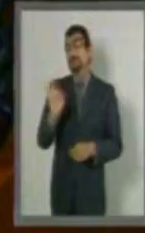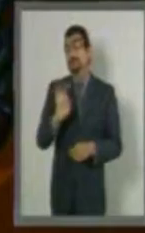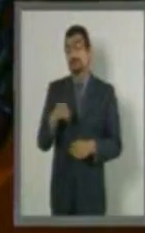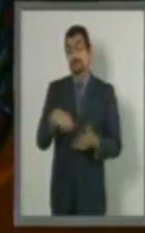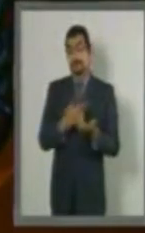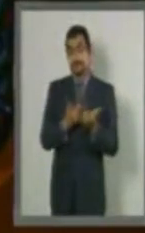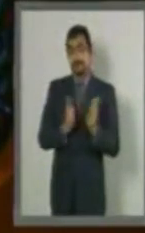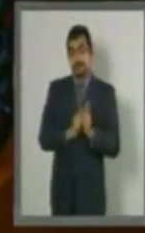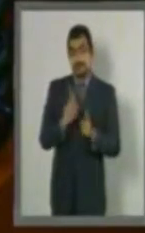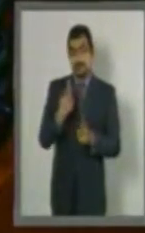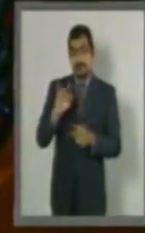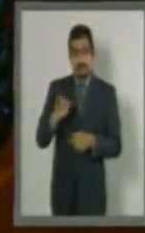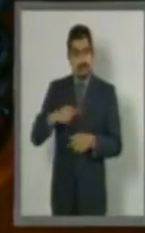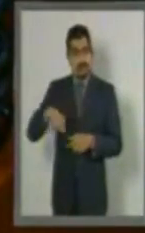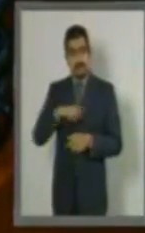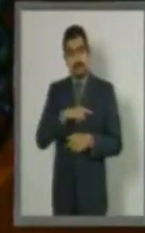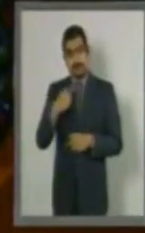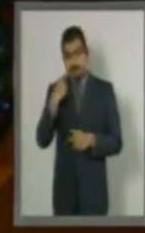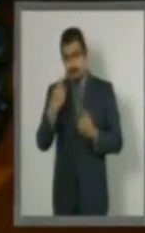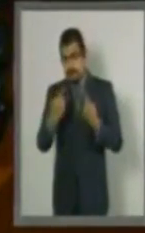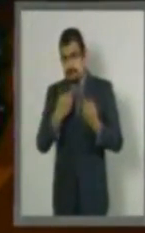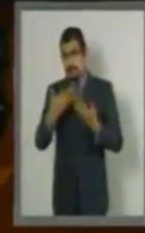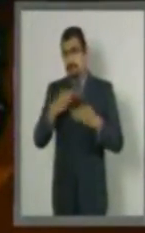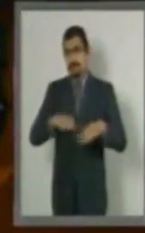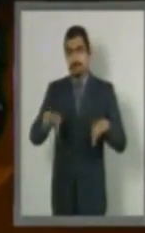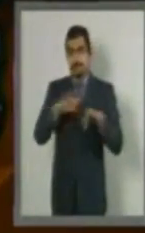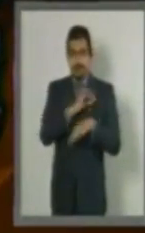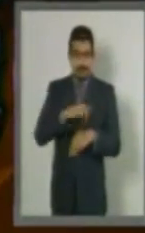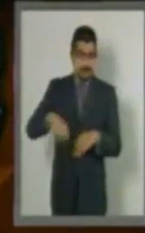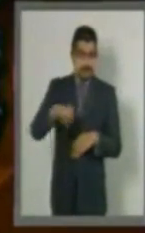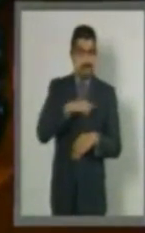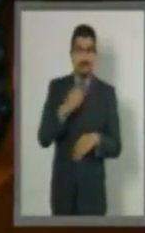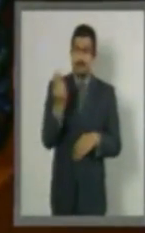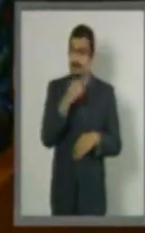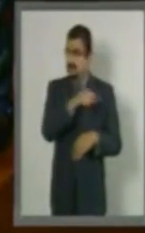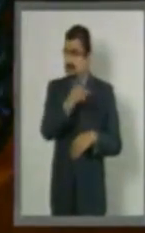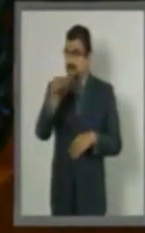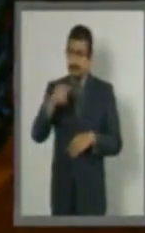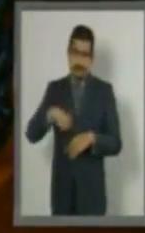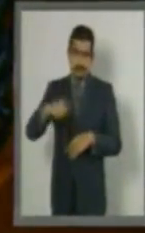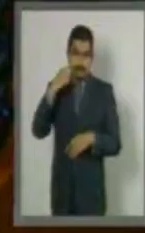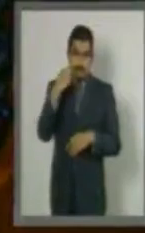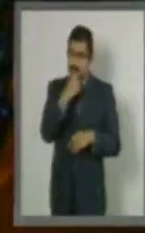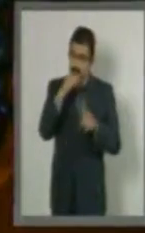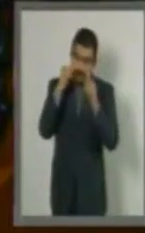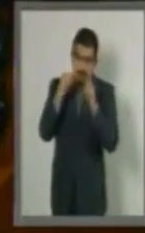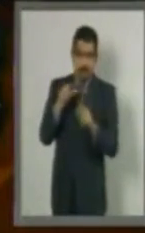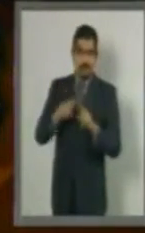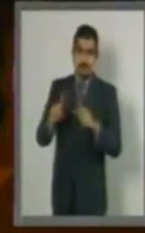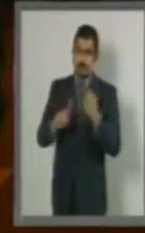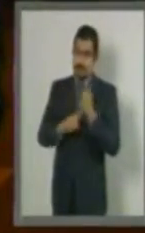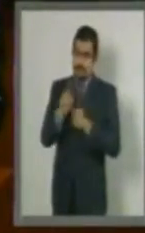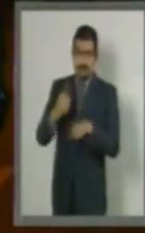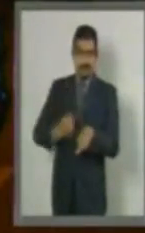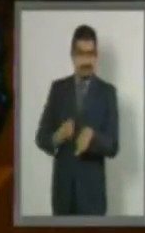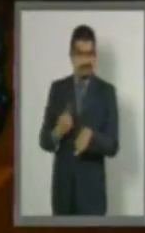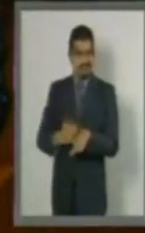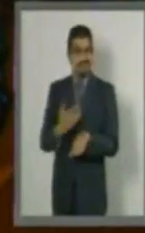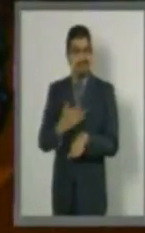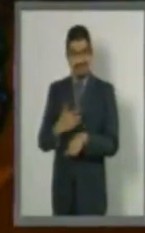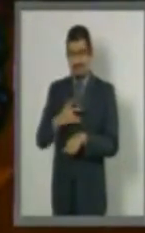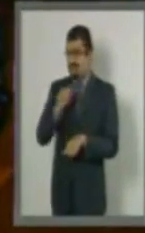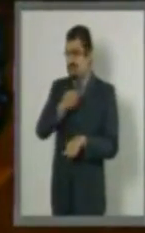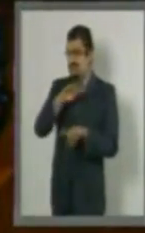parlamentario del PRI estamos convencidos de la importancia y la urgencia de atender este problema de salud pública que